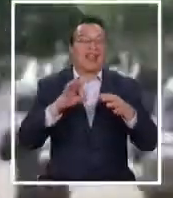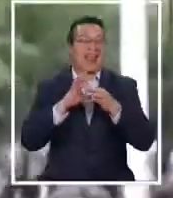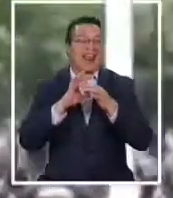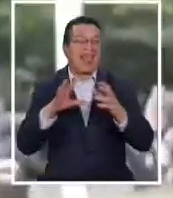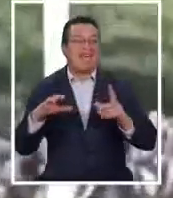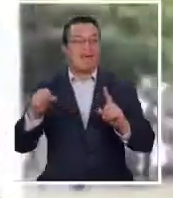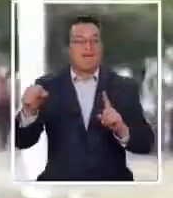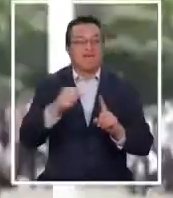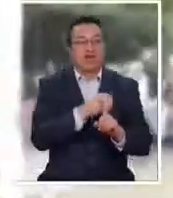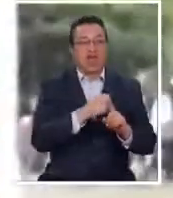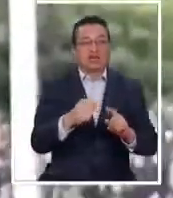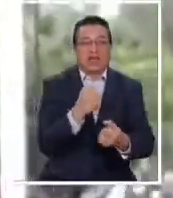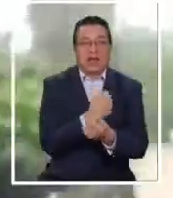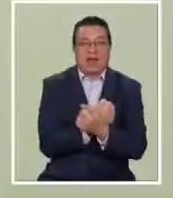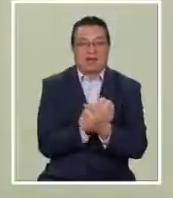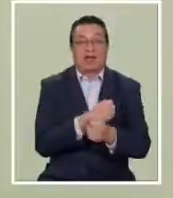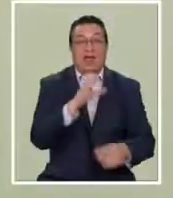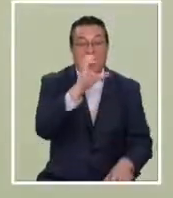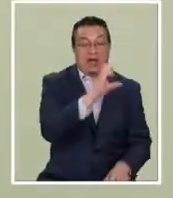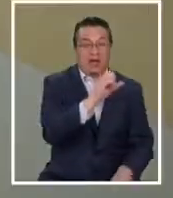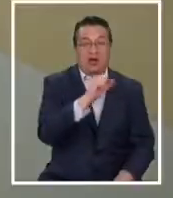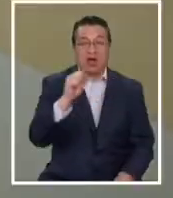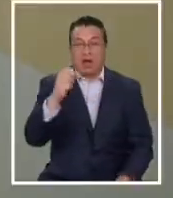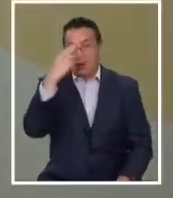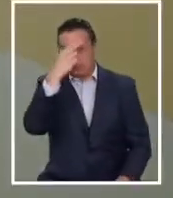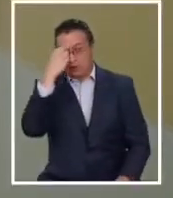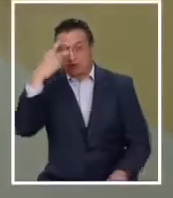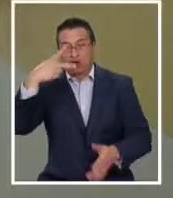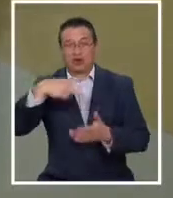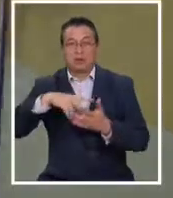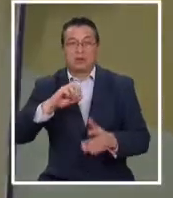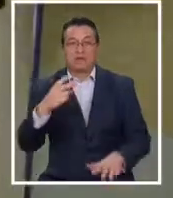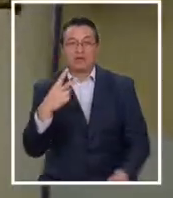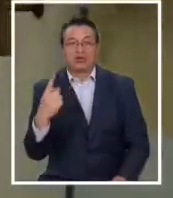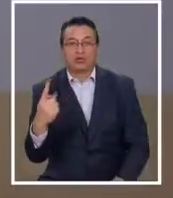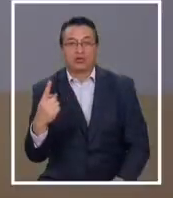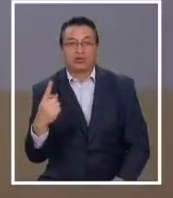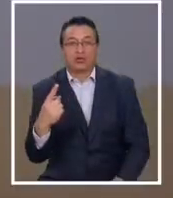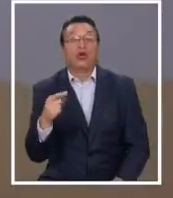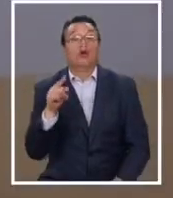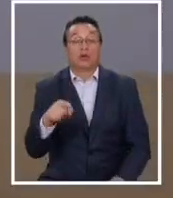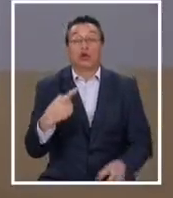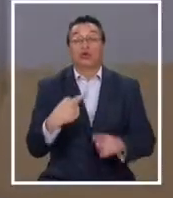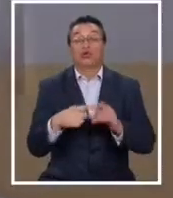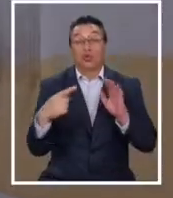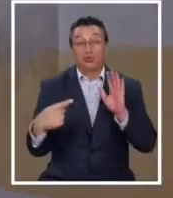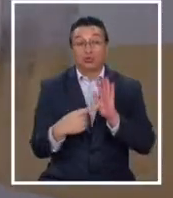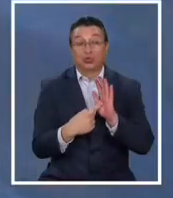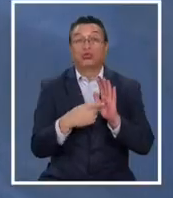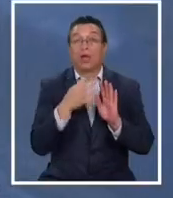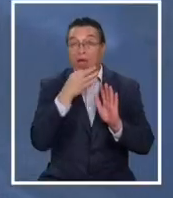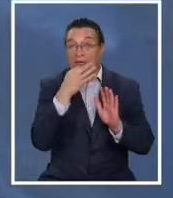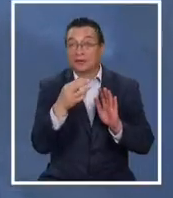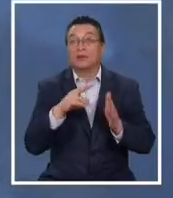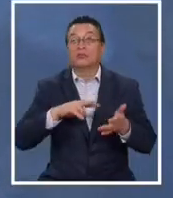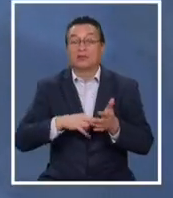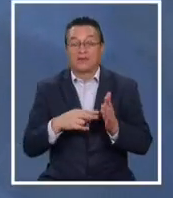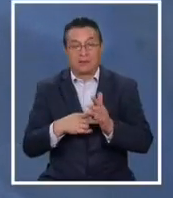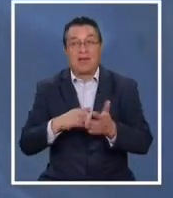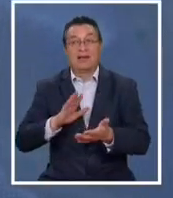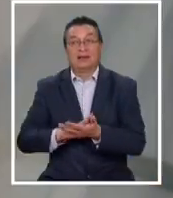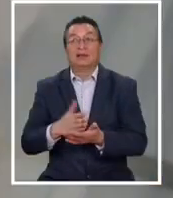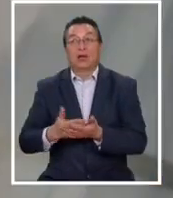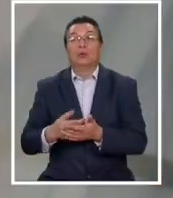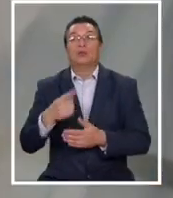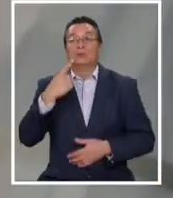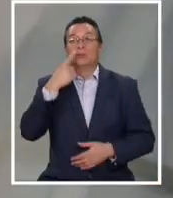de violencia policial entre enero y marzo de 2021. En otro de sus puntos, el organismo sostiene que la crisis sanitaria